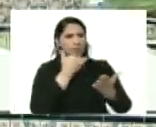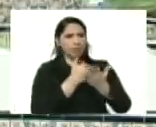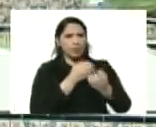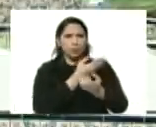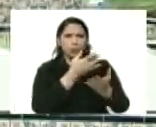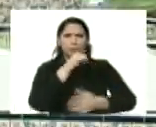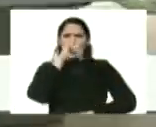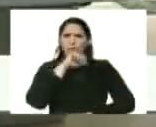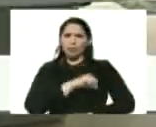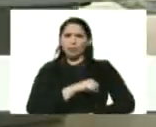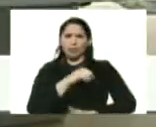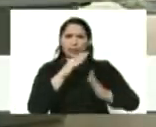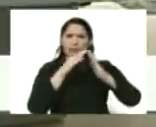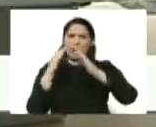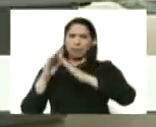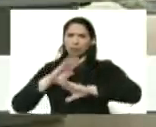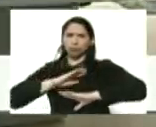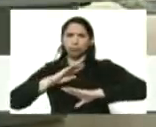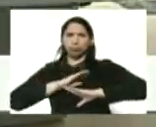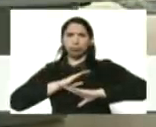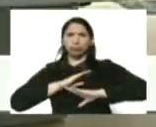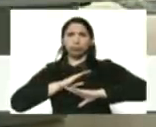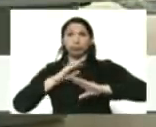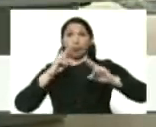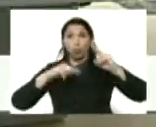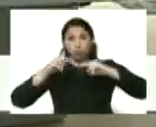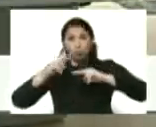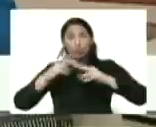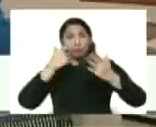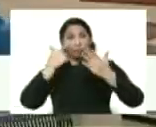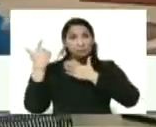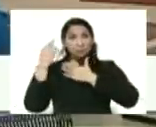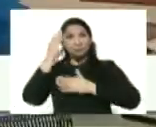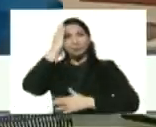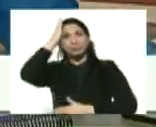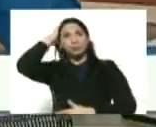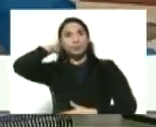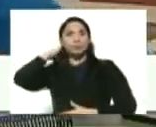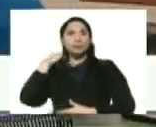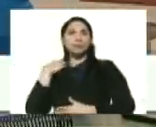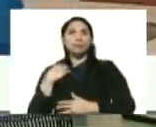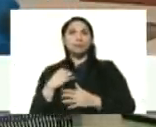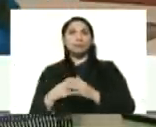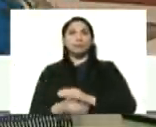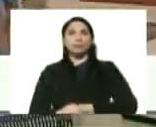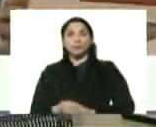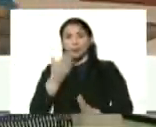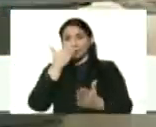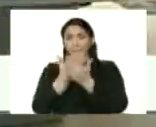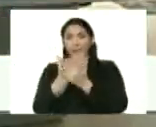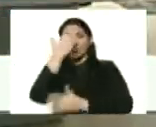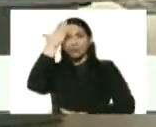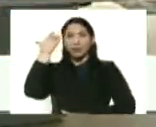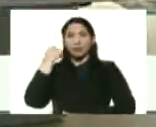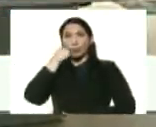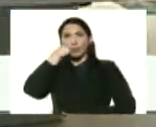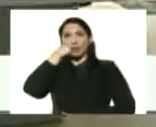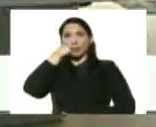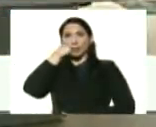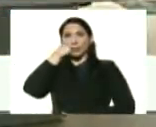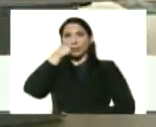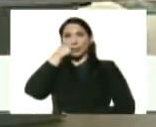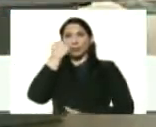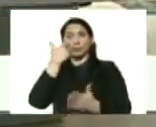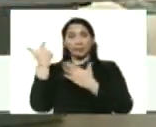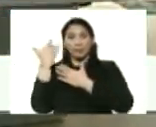estas viviendas son de autoconstrucción ministro Villaruel con el frente Francisco de Miranda ahí